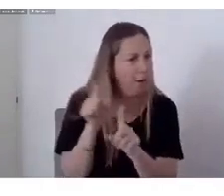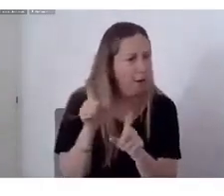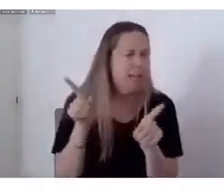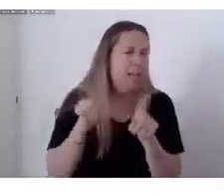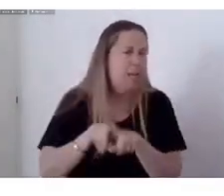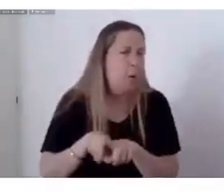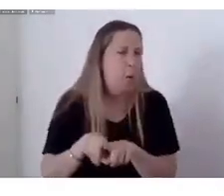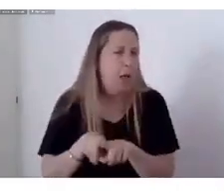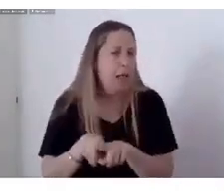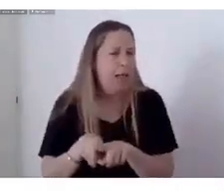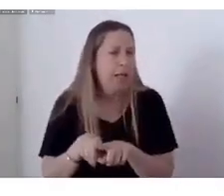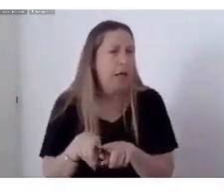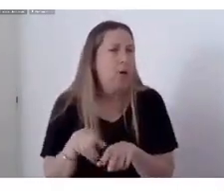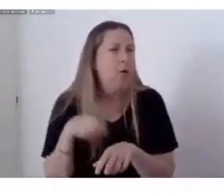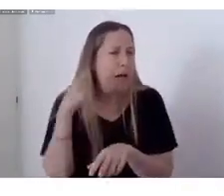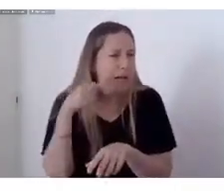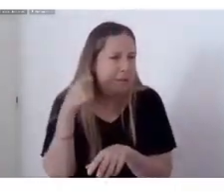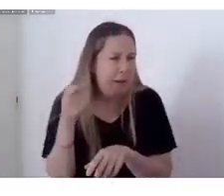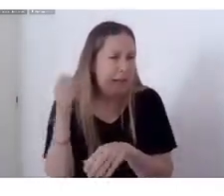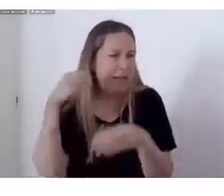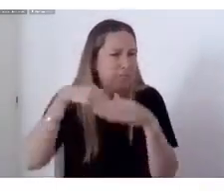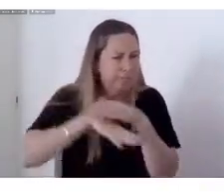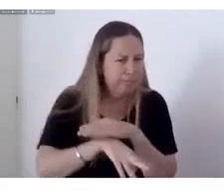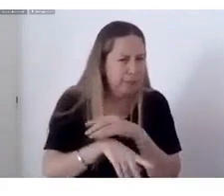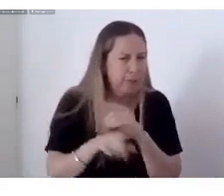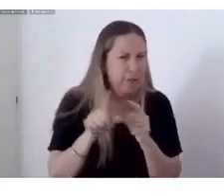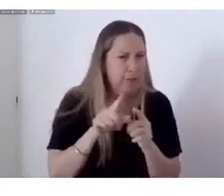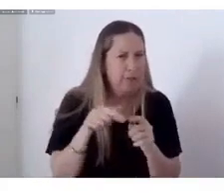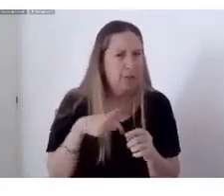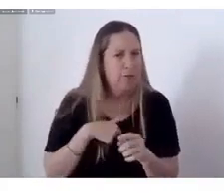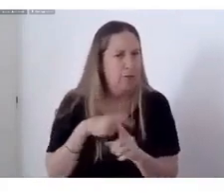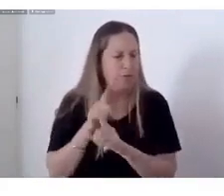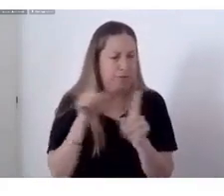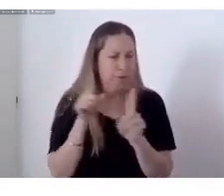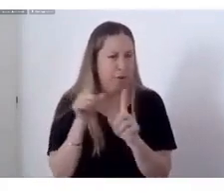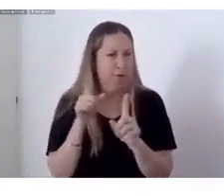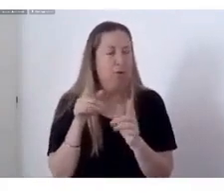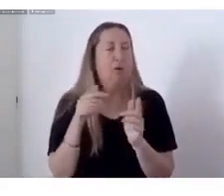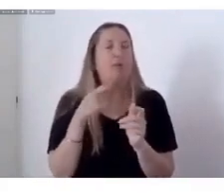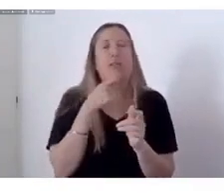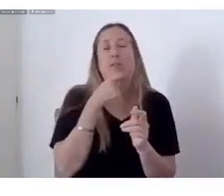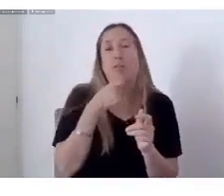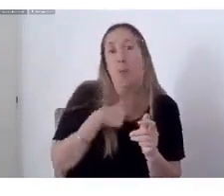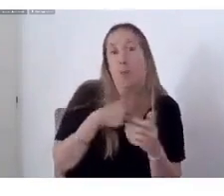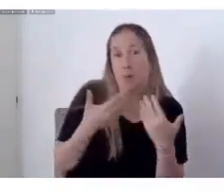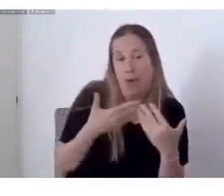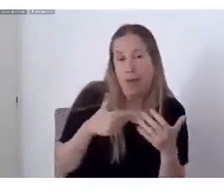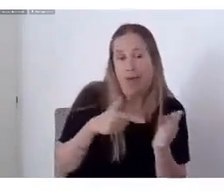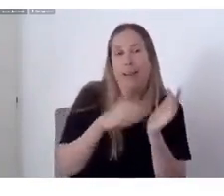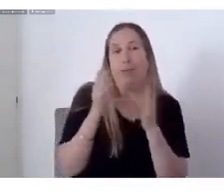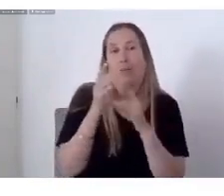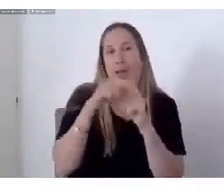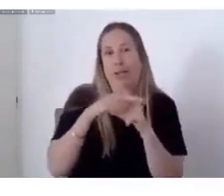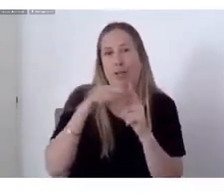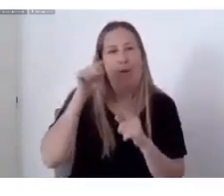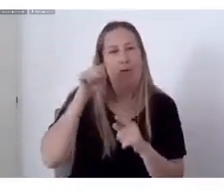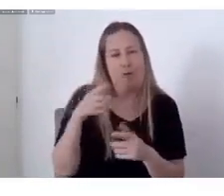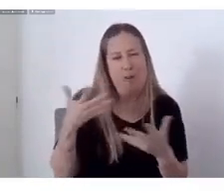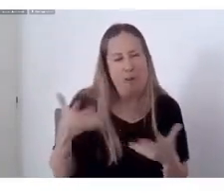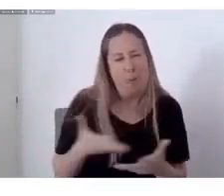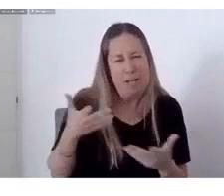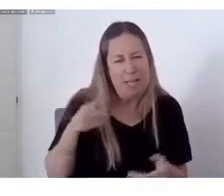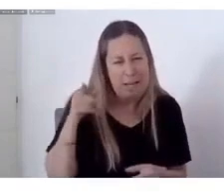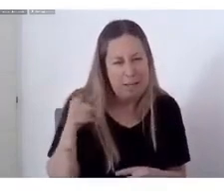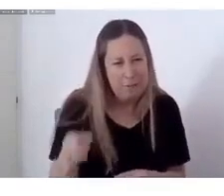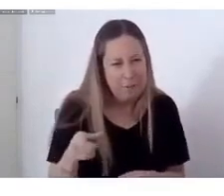vos fueras Jesucristo Yo vendría A ser tu cruz Si vos fueras Jesucristo Yo vendría